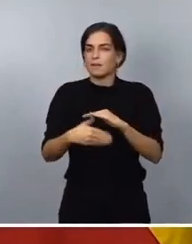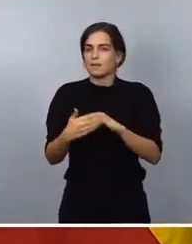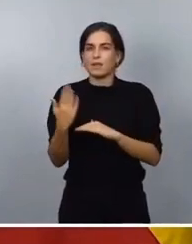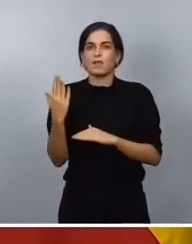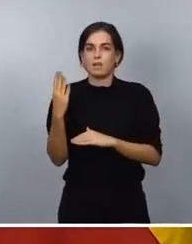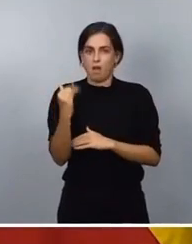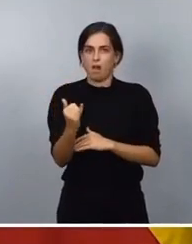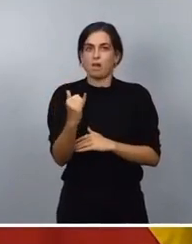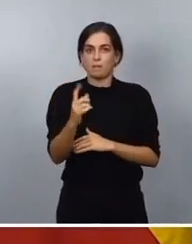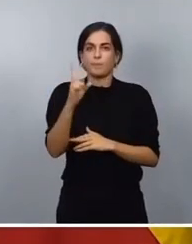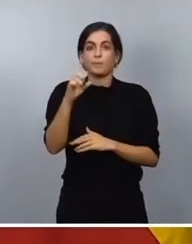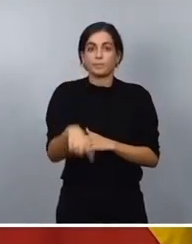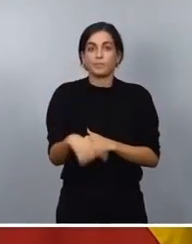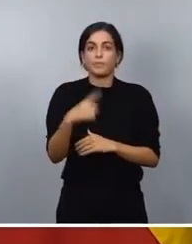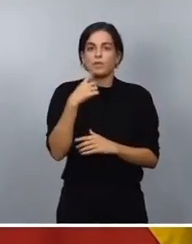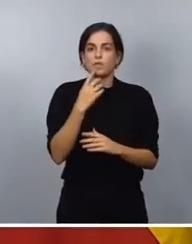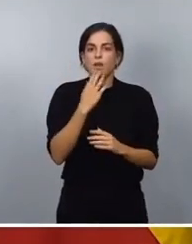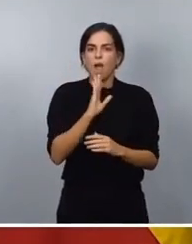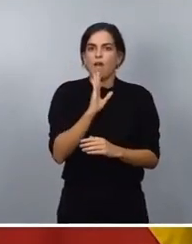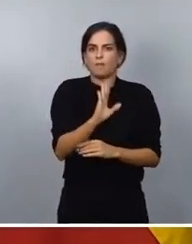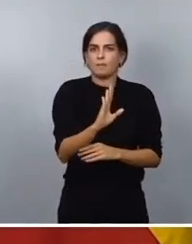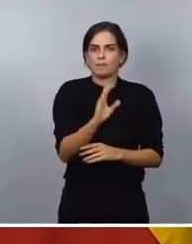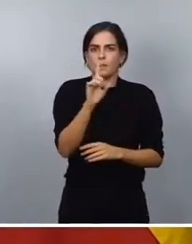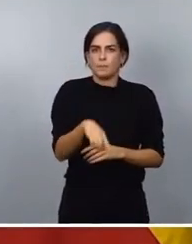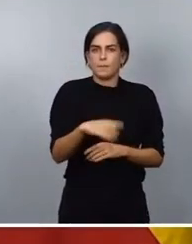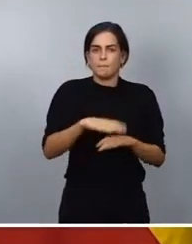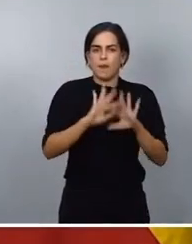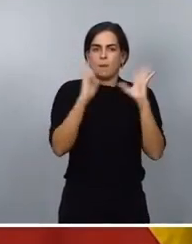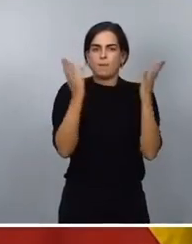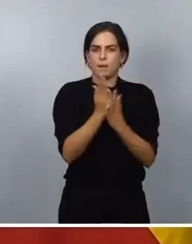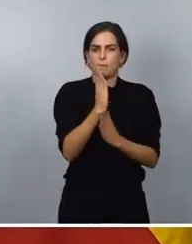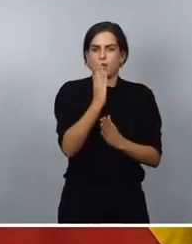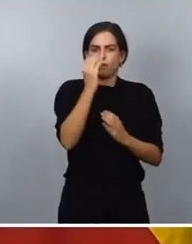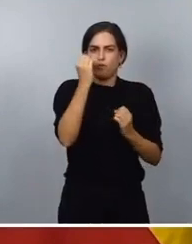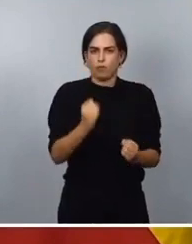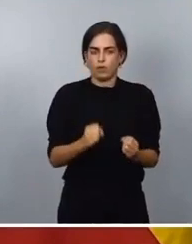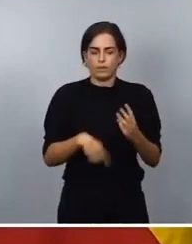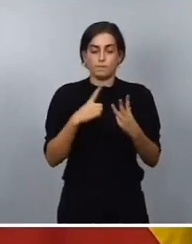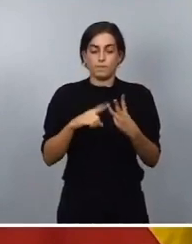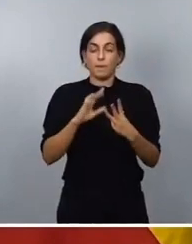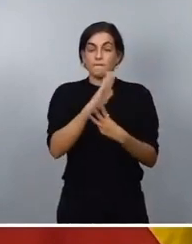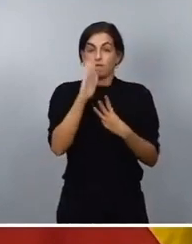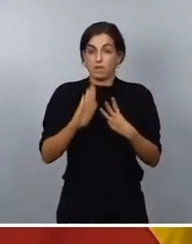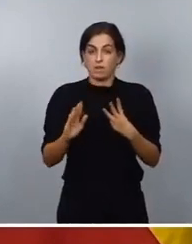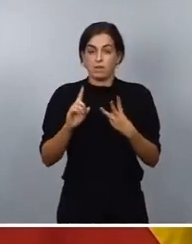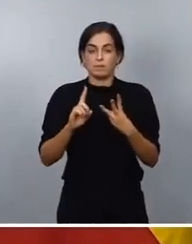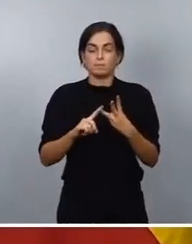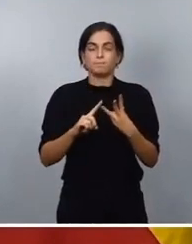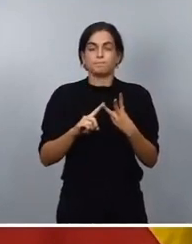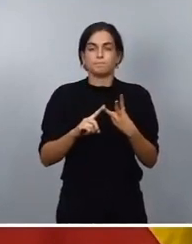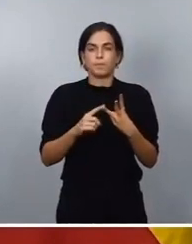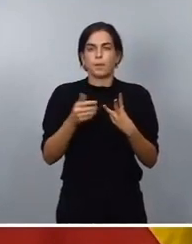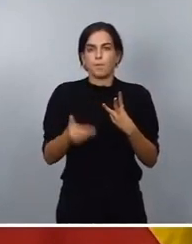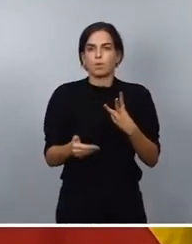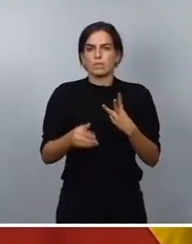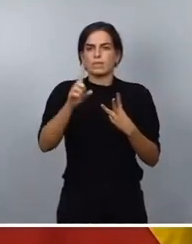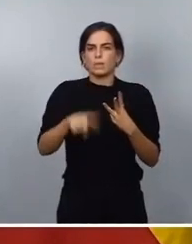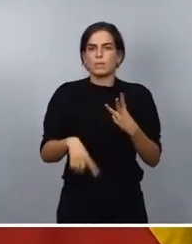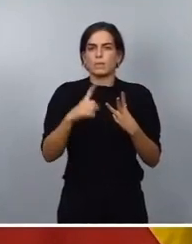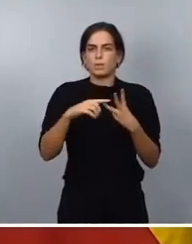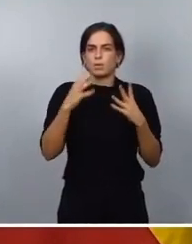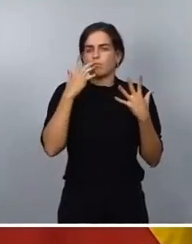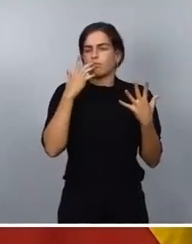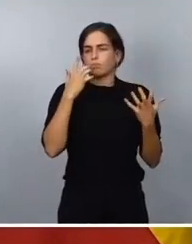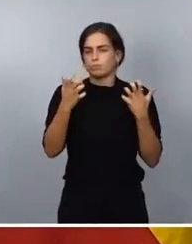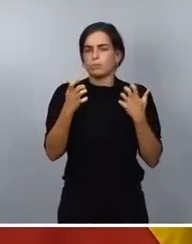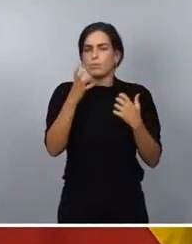amenaza para nuestro planeta. Y finalmente, y no es la menos importante, creo que hay evidentemente desde el punto de vista